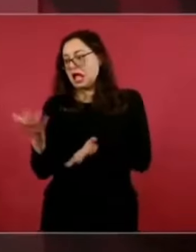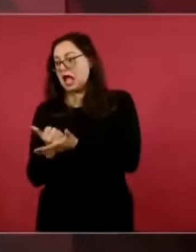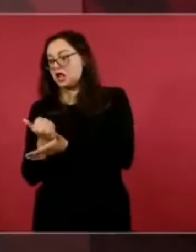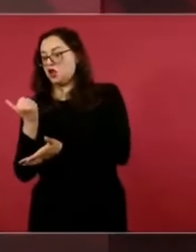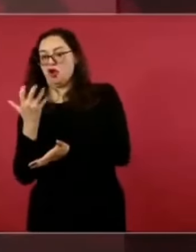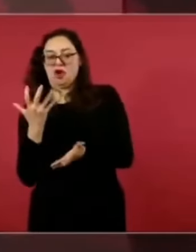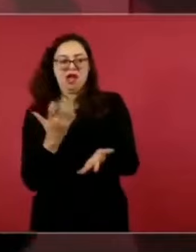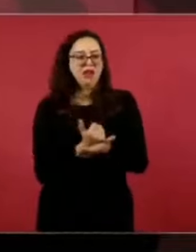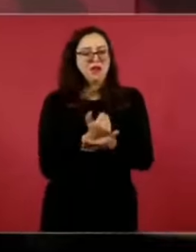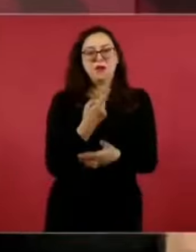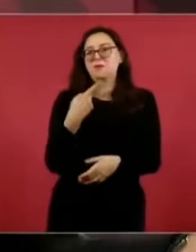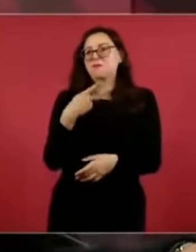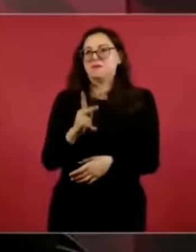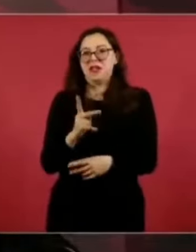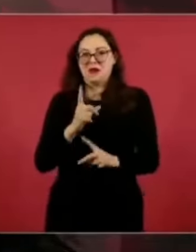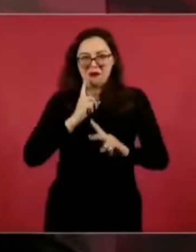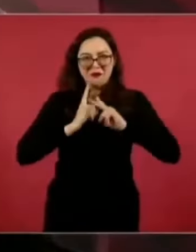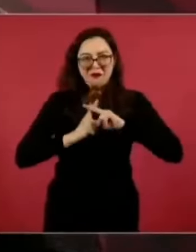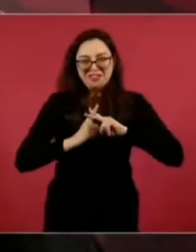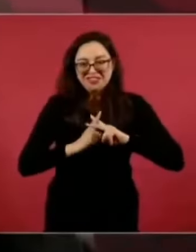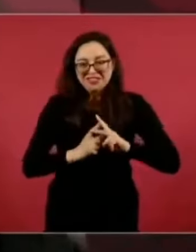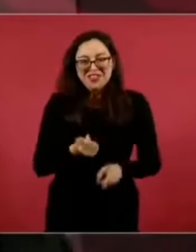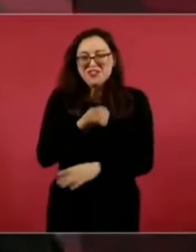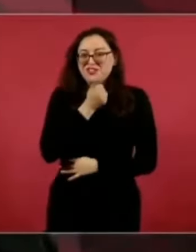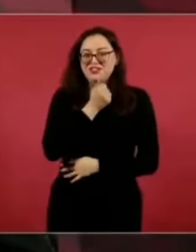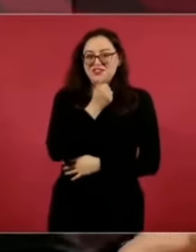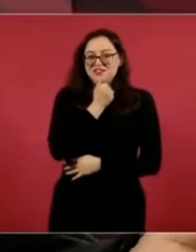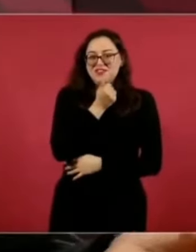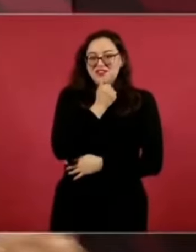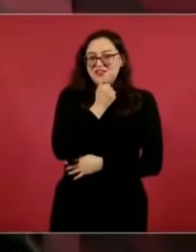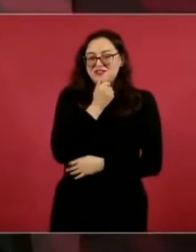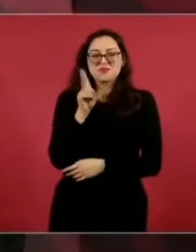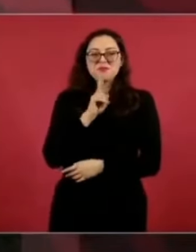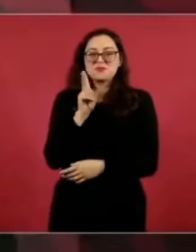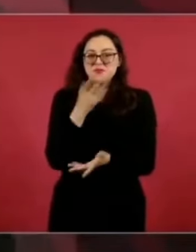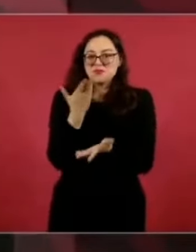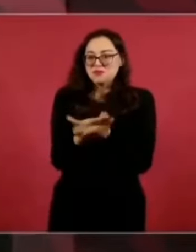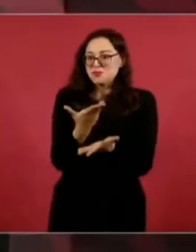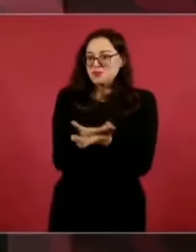ganó el otro, si no hay pruebas